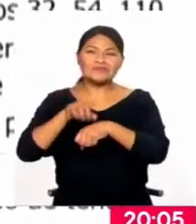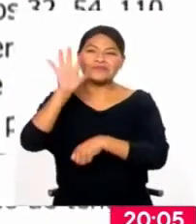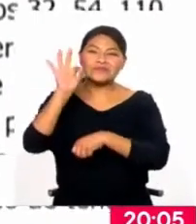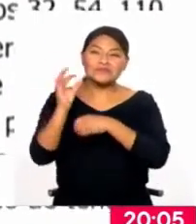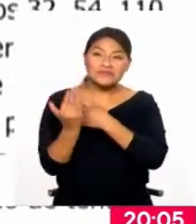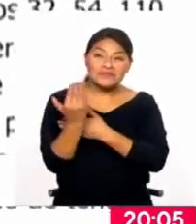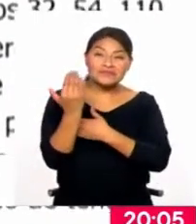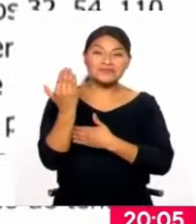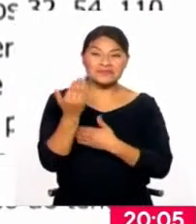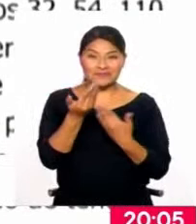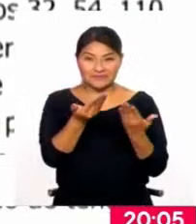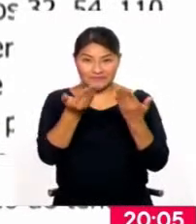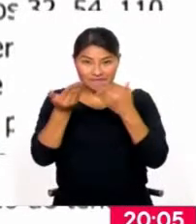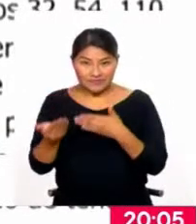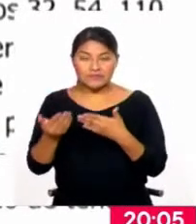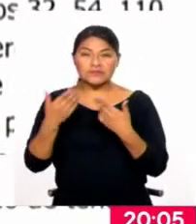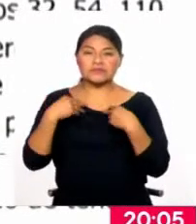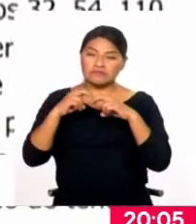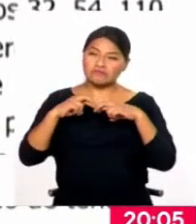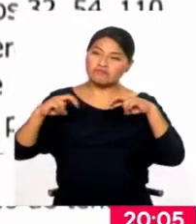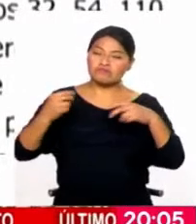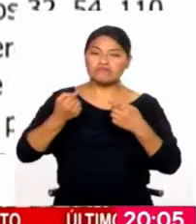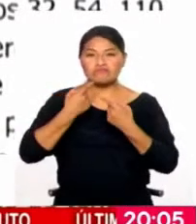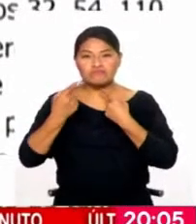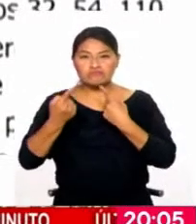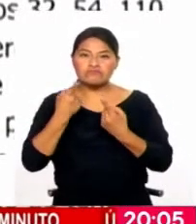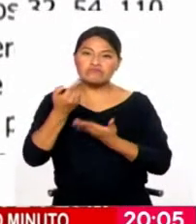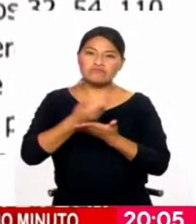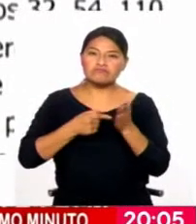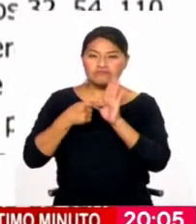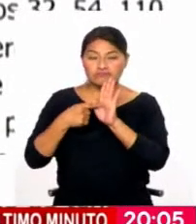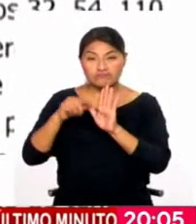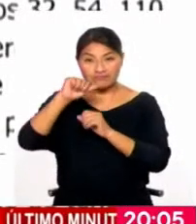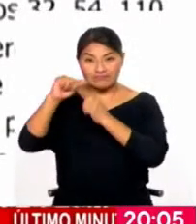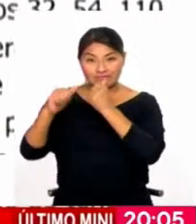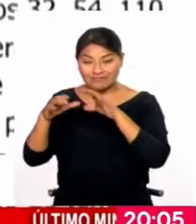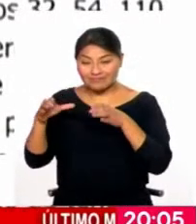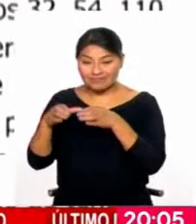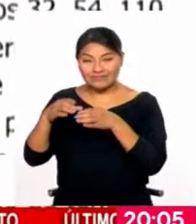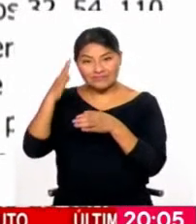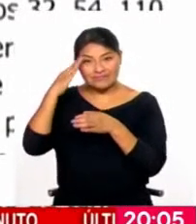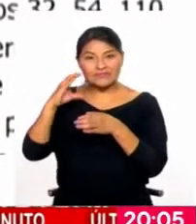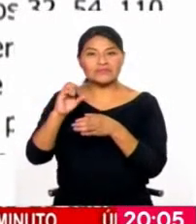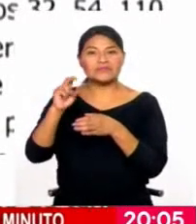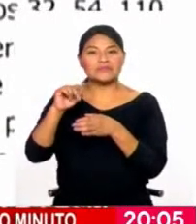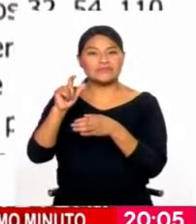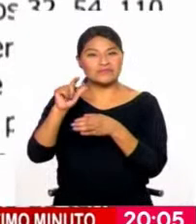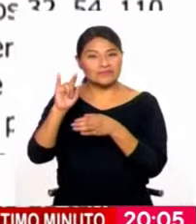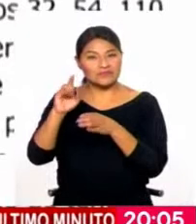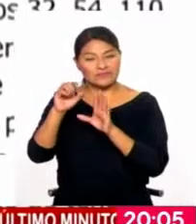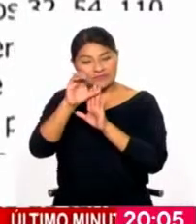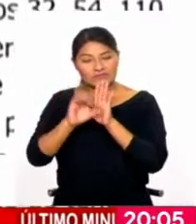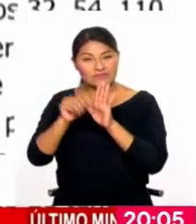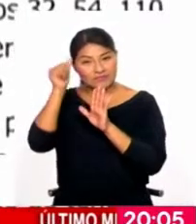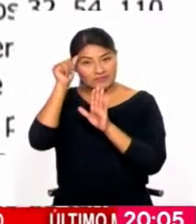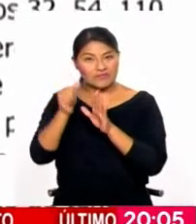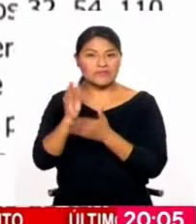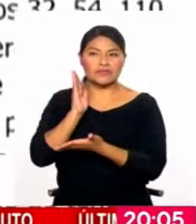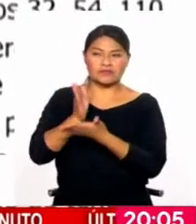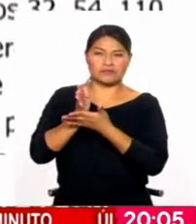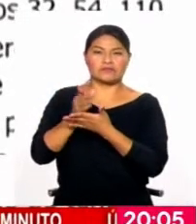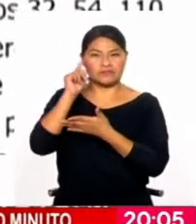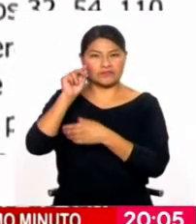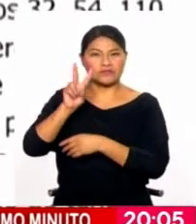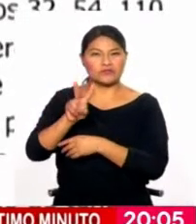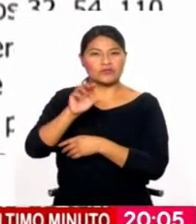oportunidad en la que se debatirá y votará el informe final de la Subcomisión de Acusaciones Constitucionales respecto a la denuncia constitucional